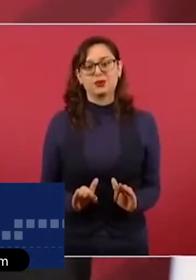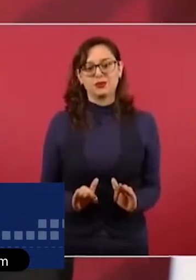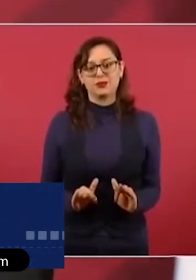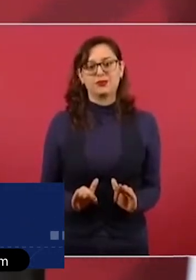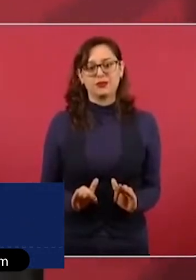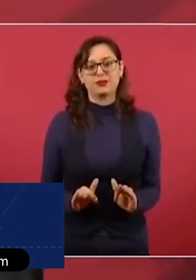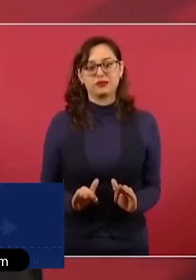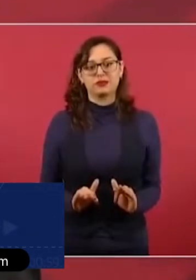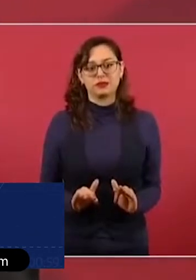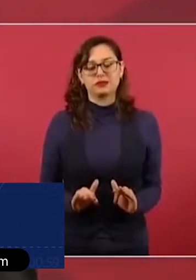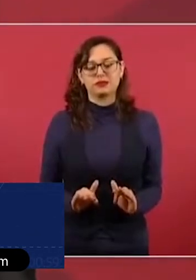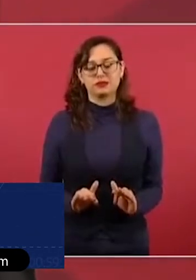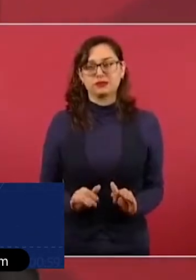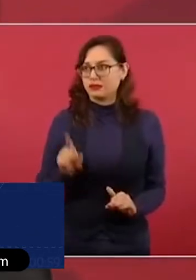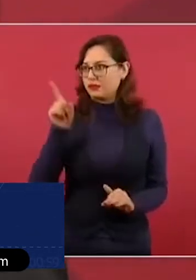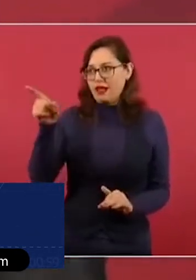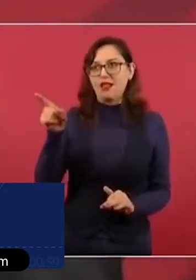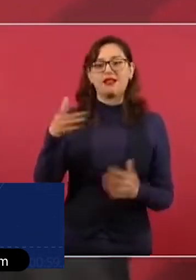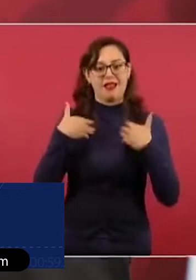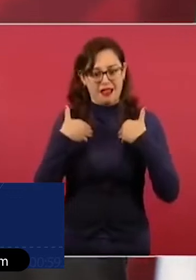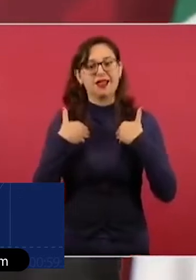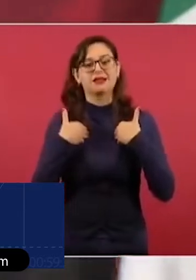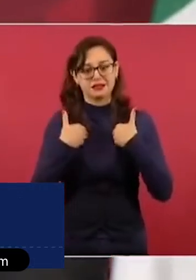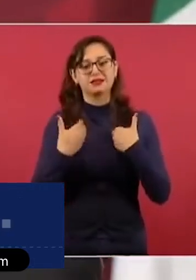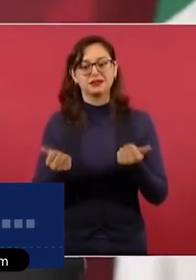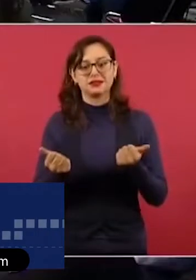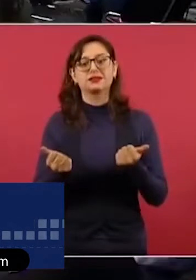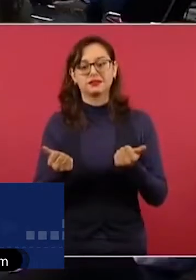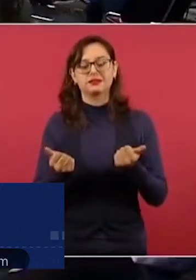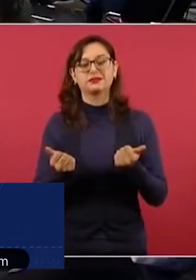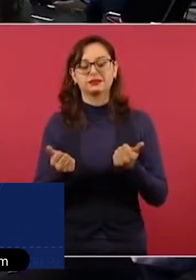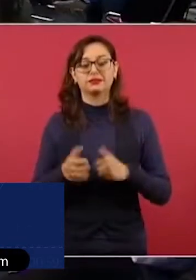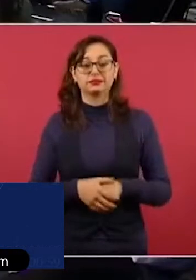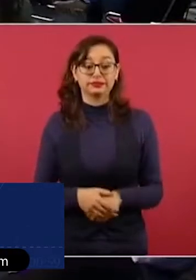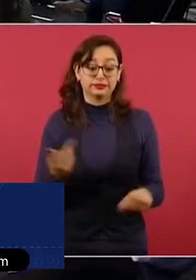porque la Iglesia Católica